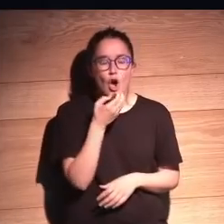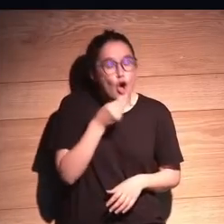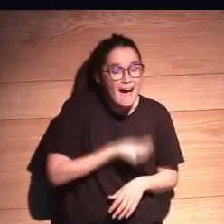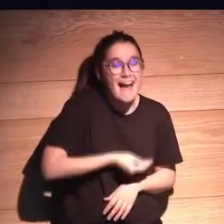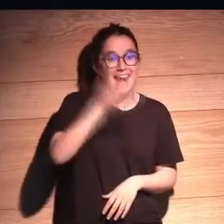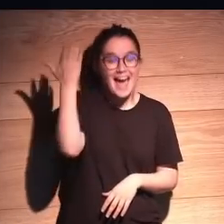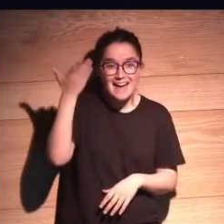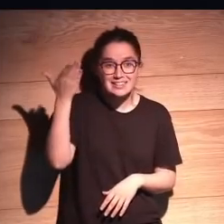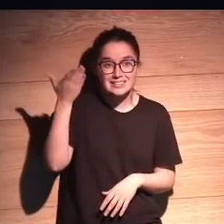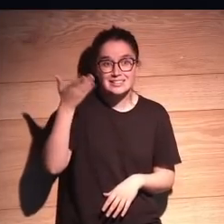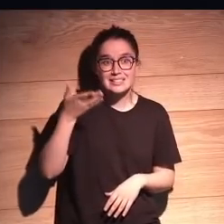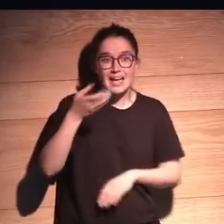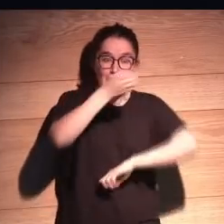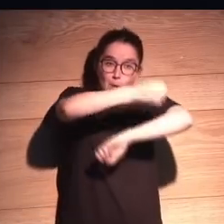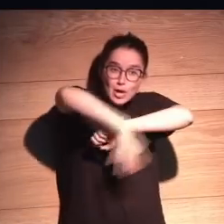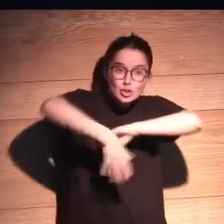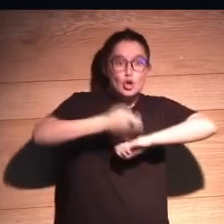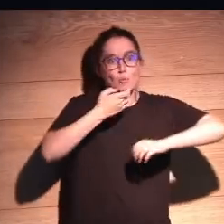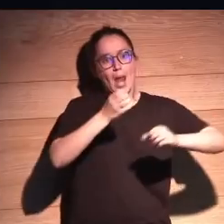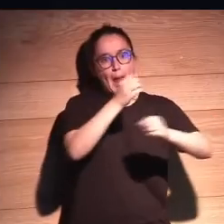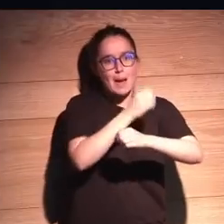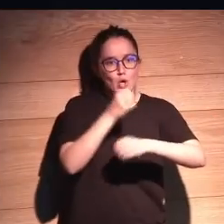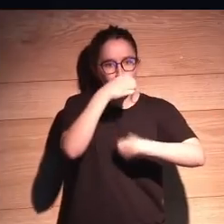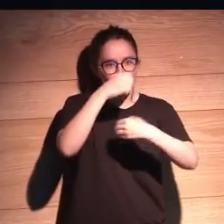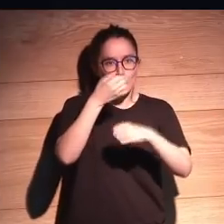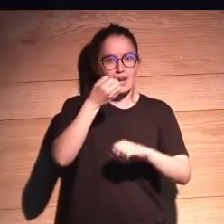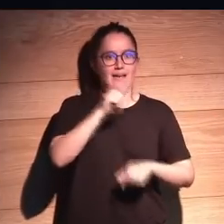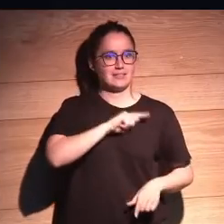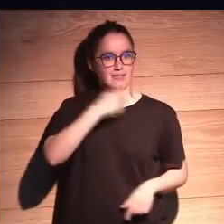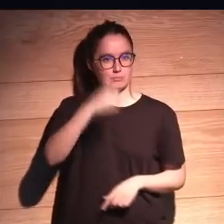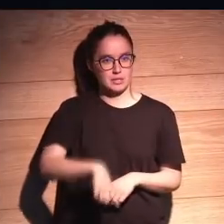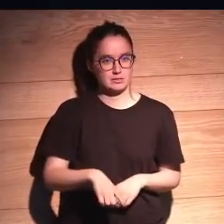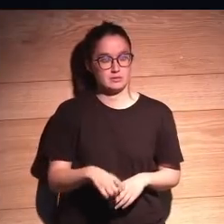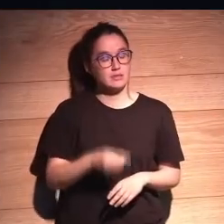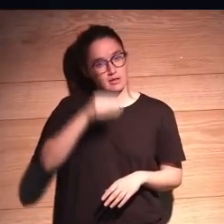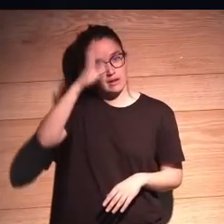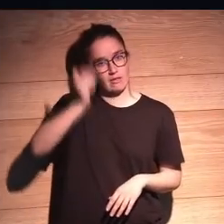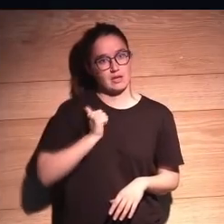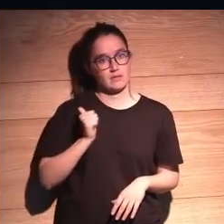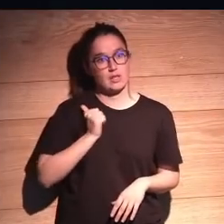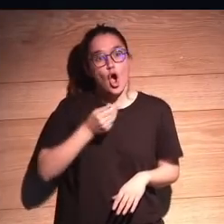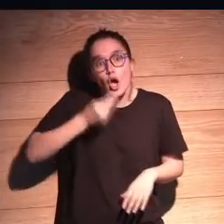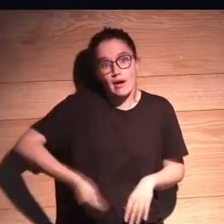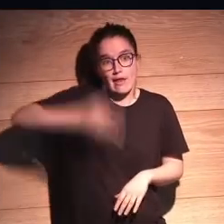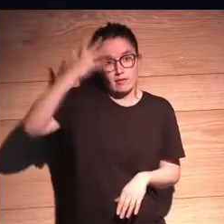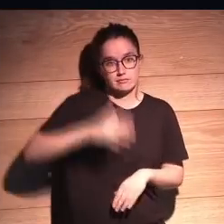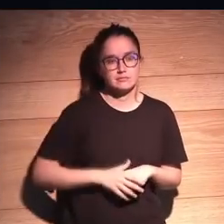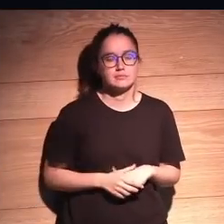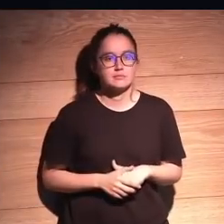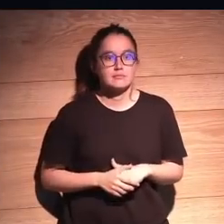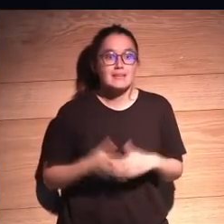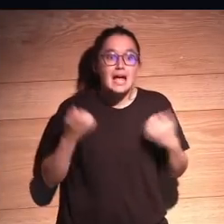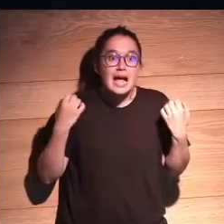Pues ojalá este laboratorio, que es el Mediterráneo, sea el laboratorio de la ética también de la inteligencia artificial. Ojalá, ojalá.